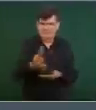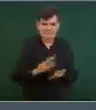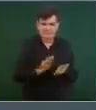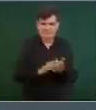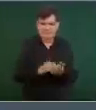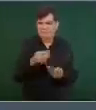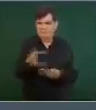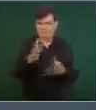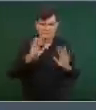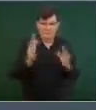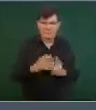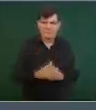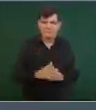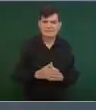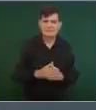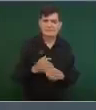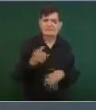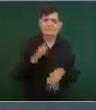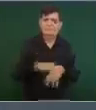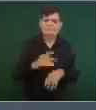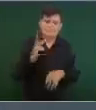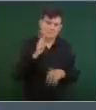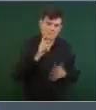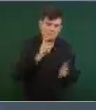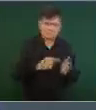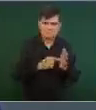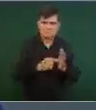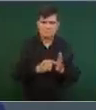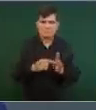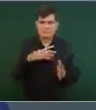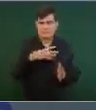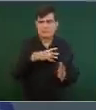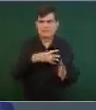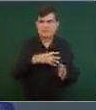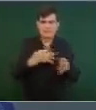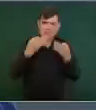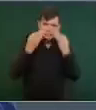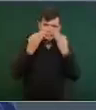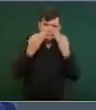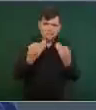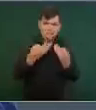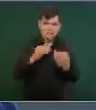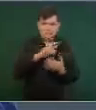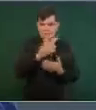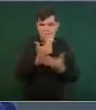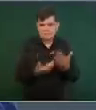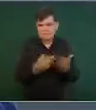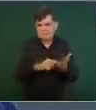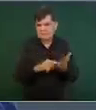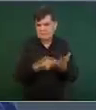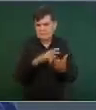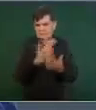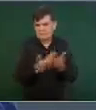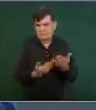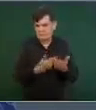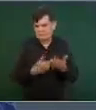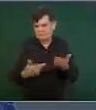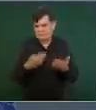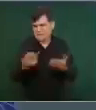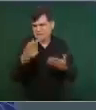Son 15 mil millones. ¿Y qué más comprobante si van a tener los recibos de la gente?